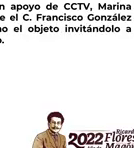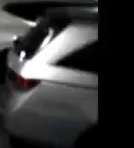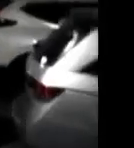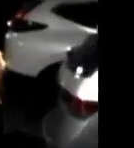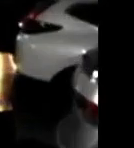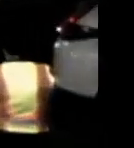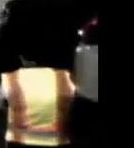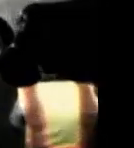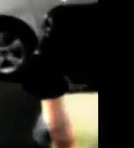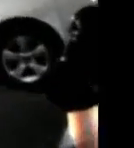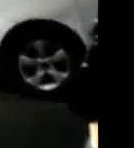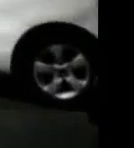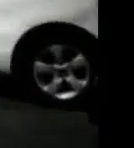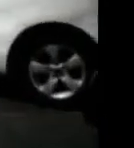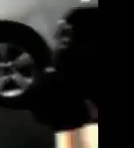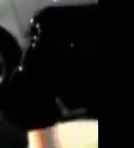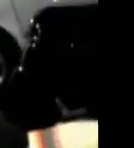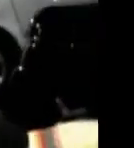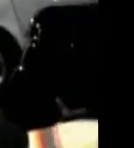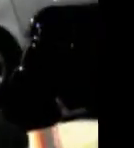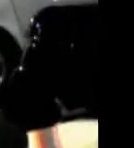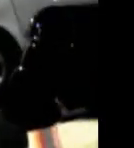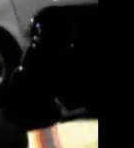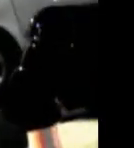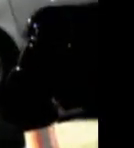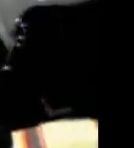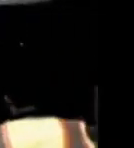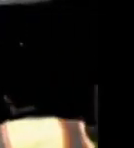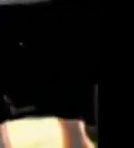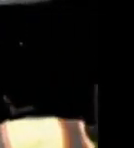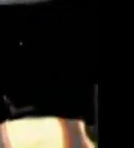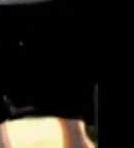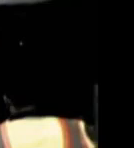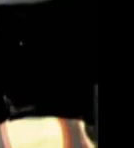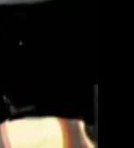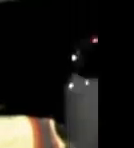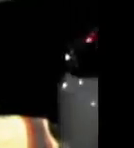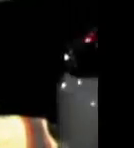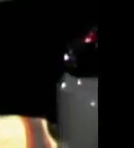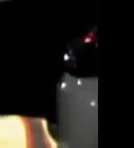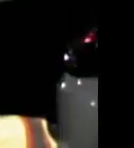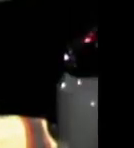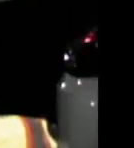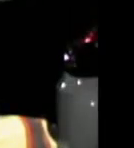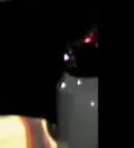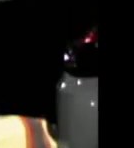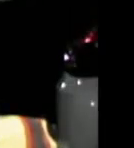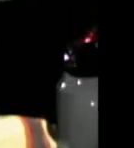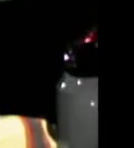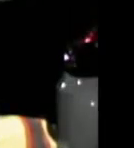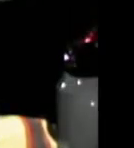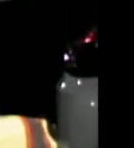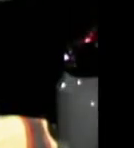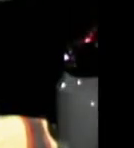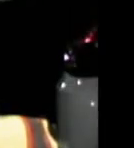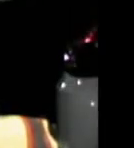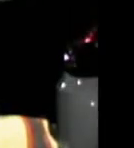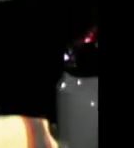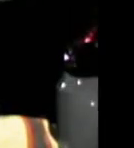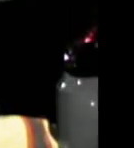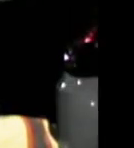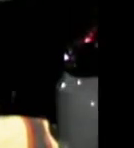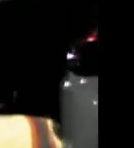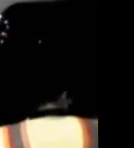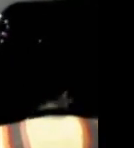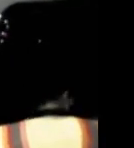mete. La persona afectada va a hacer su denuncia y se logra a través de las cámaras ver que esta persona se había llevado